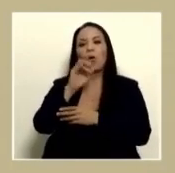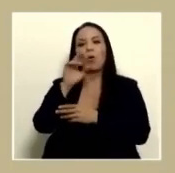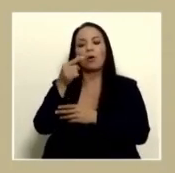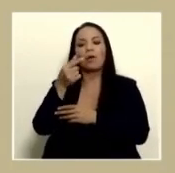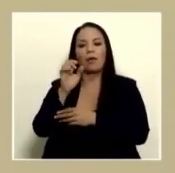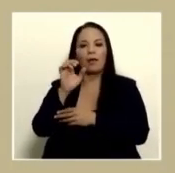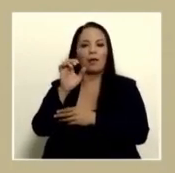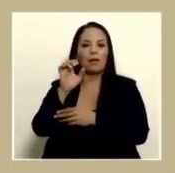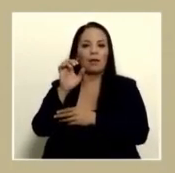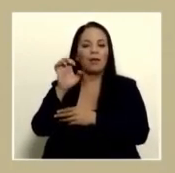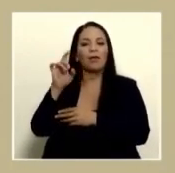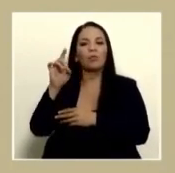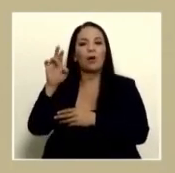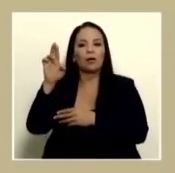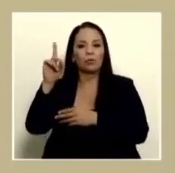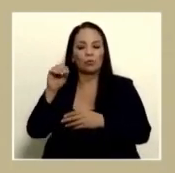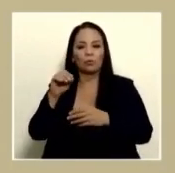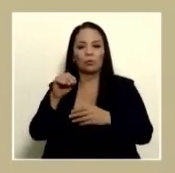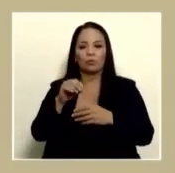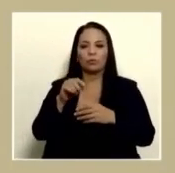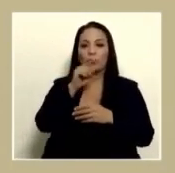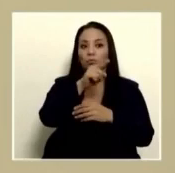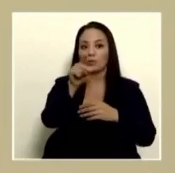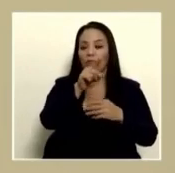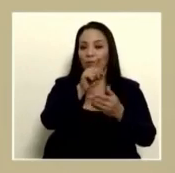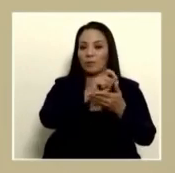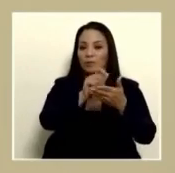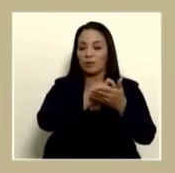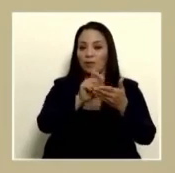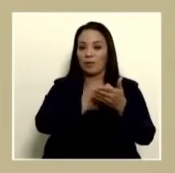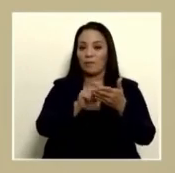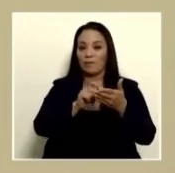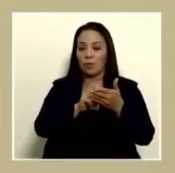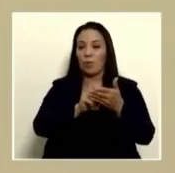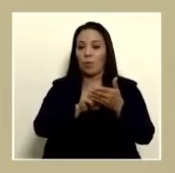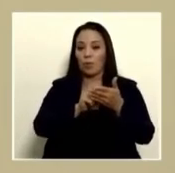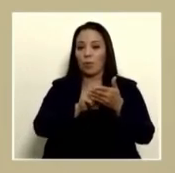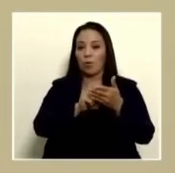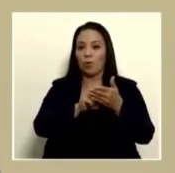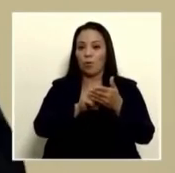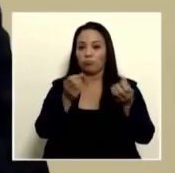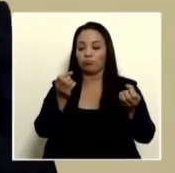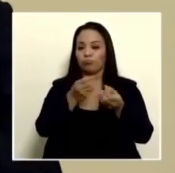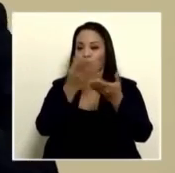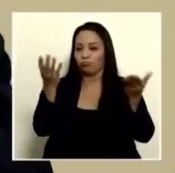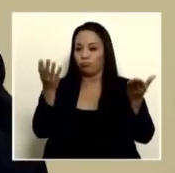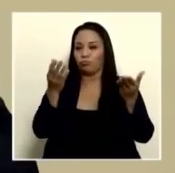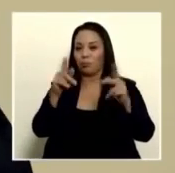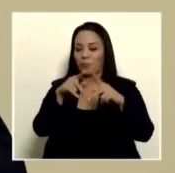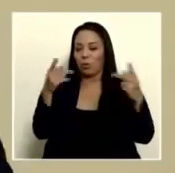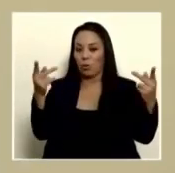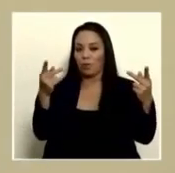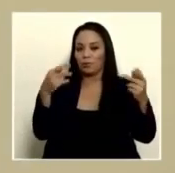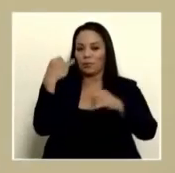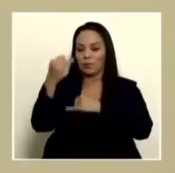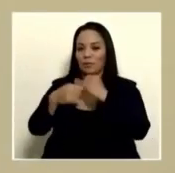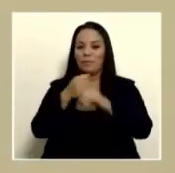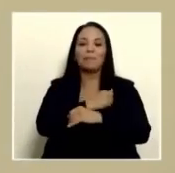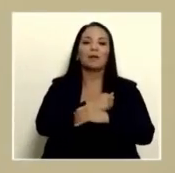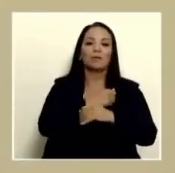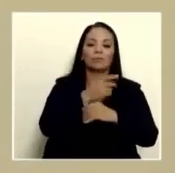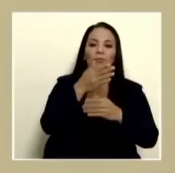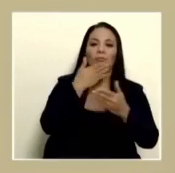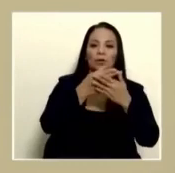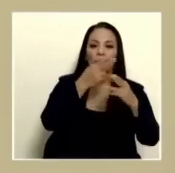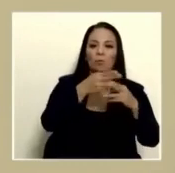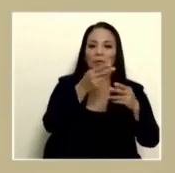Córdoba usted fue el escribió los artículos que se publicaron en los periódicos internacionales Juan Diego perdón don Juan Diego que le haya quitado su buen